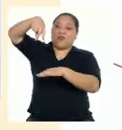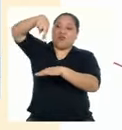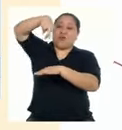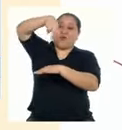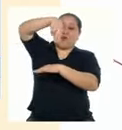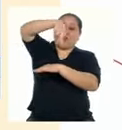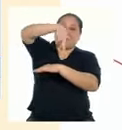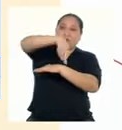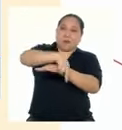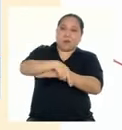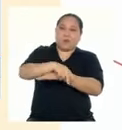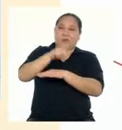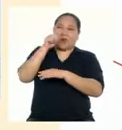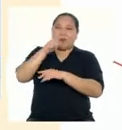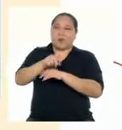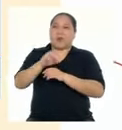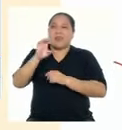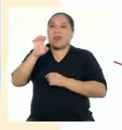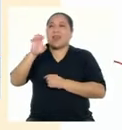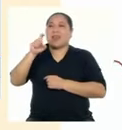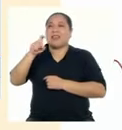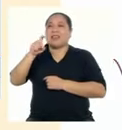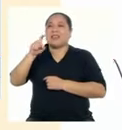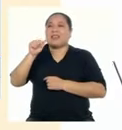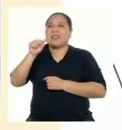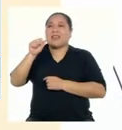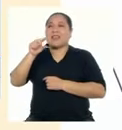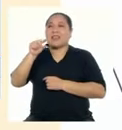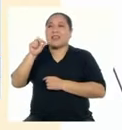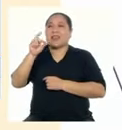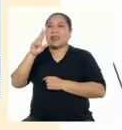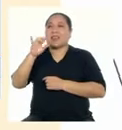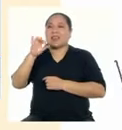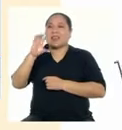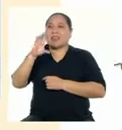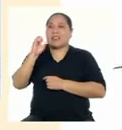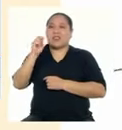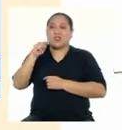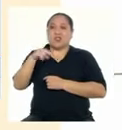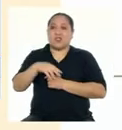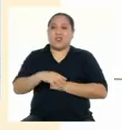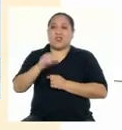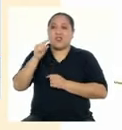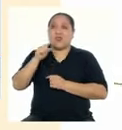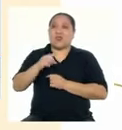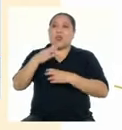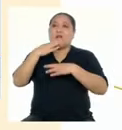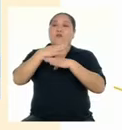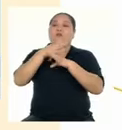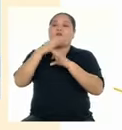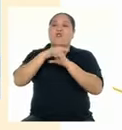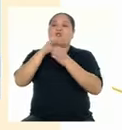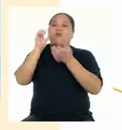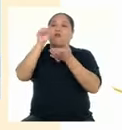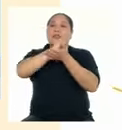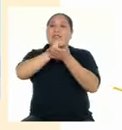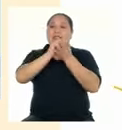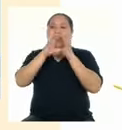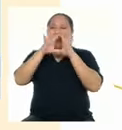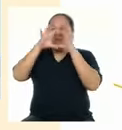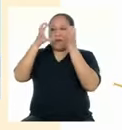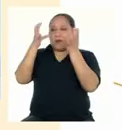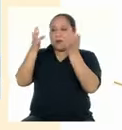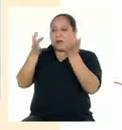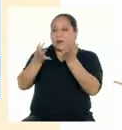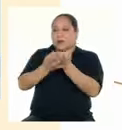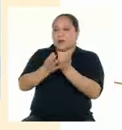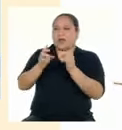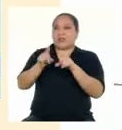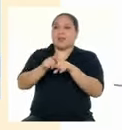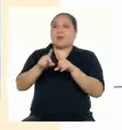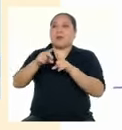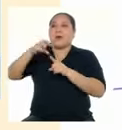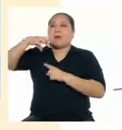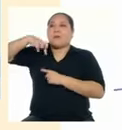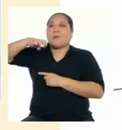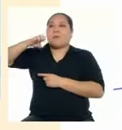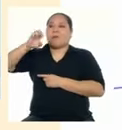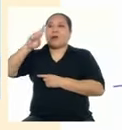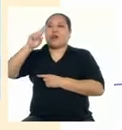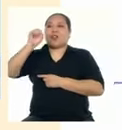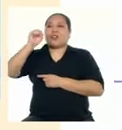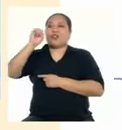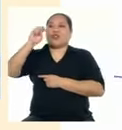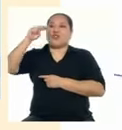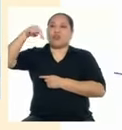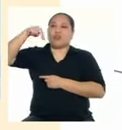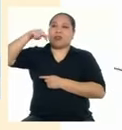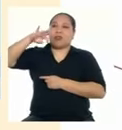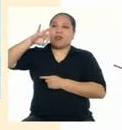Creo que hay una exageración Cuando dice que el balón Tiene una forma sagrada Y también una personificación En